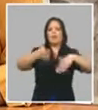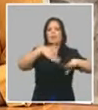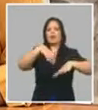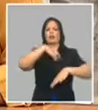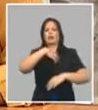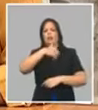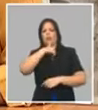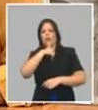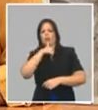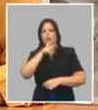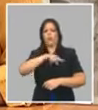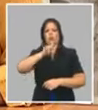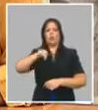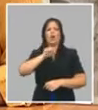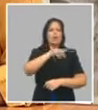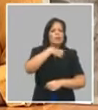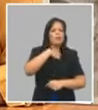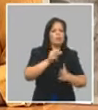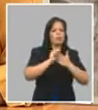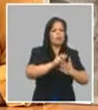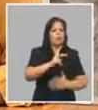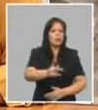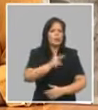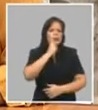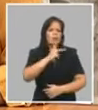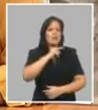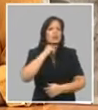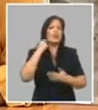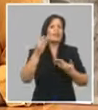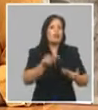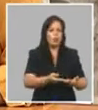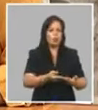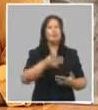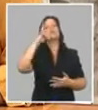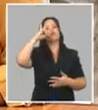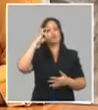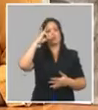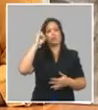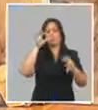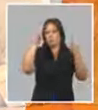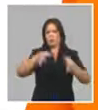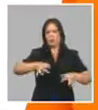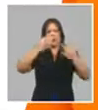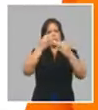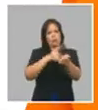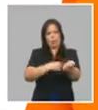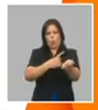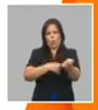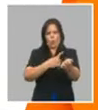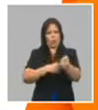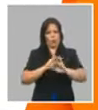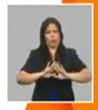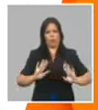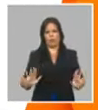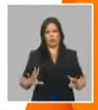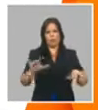las ofertas de servicios gastronómicos en las instalaciones que funcionan habitualmente, en la primera y